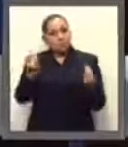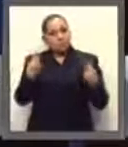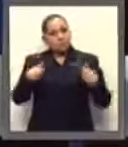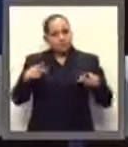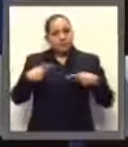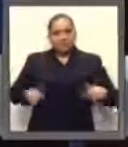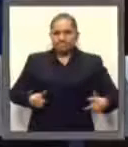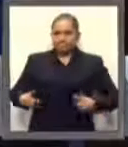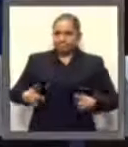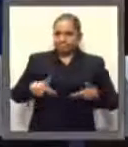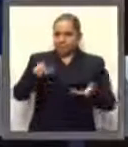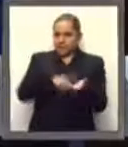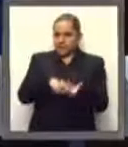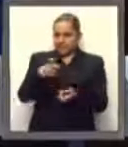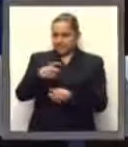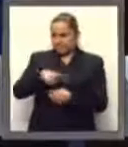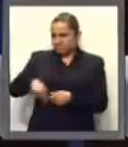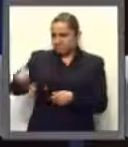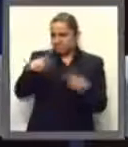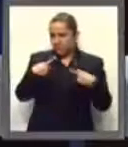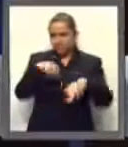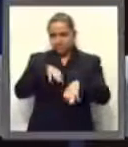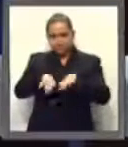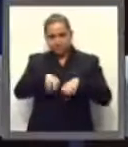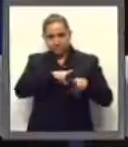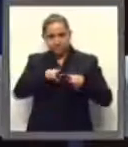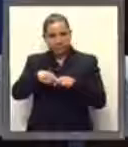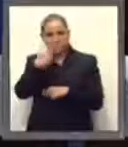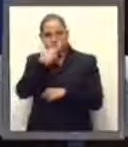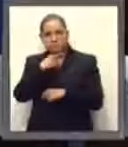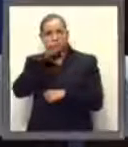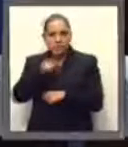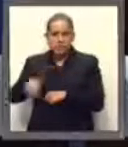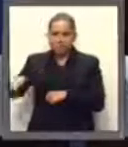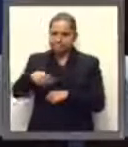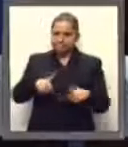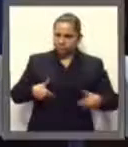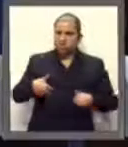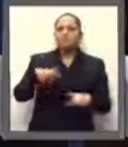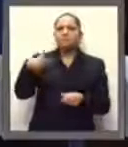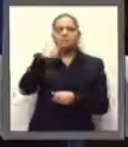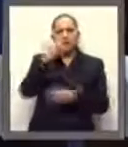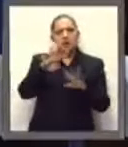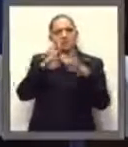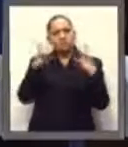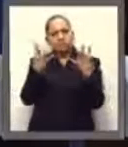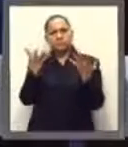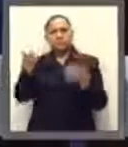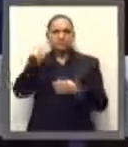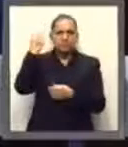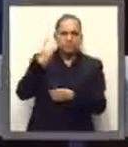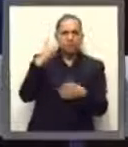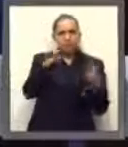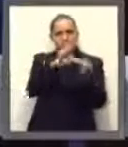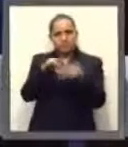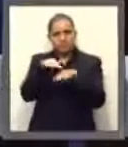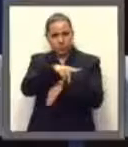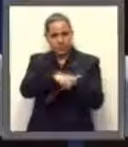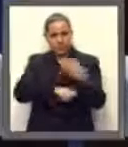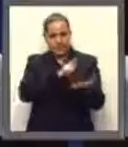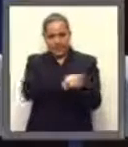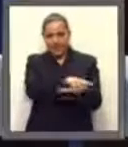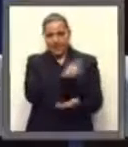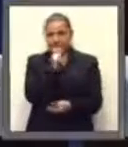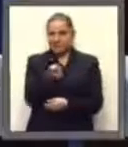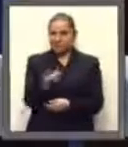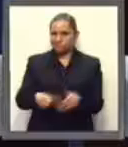de trabajadoras y trabajadores, quienes realizaron diversos foros para informar sobre lo perjudicial de la ley, al mismo